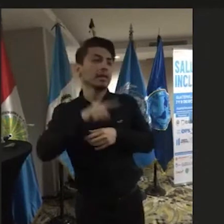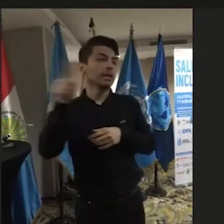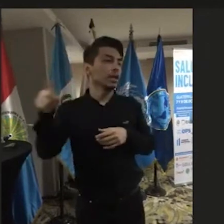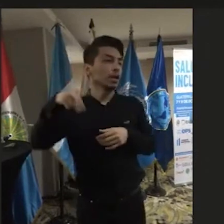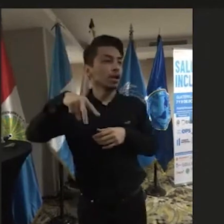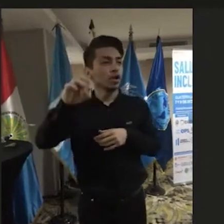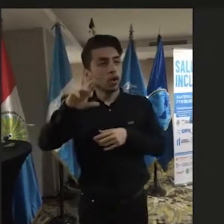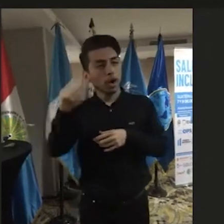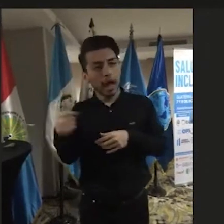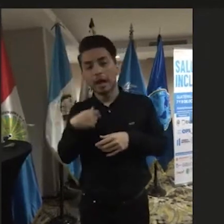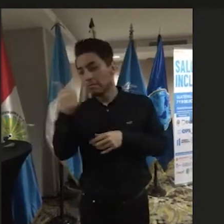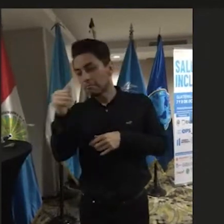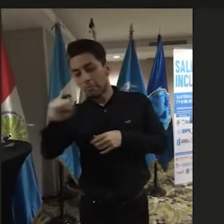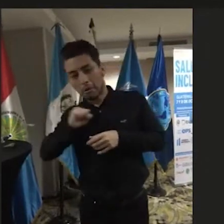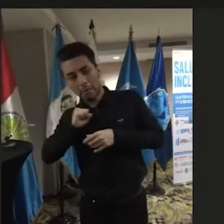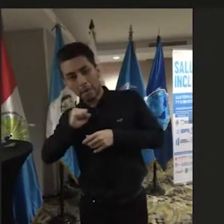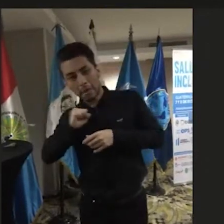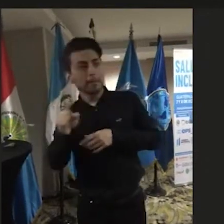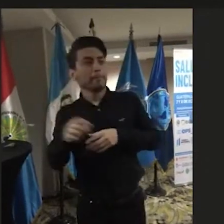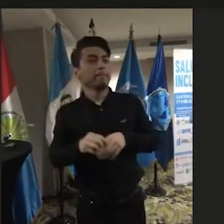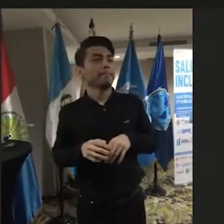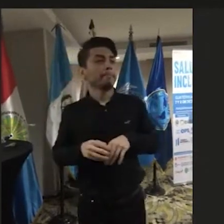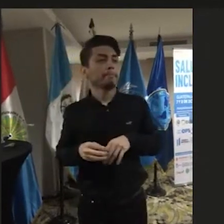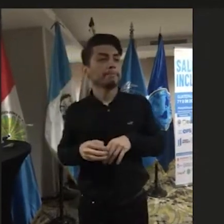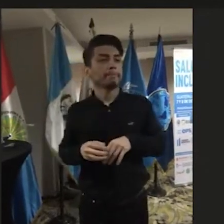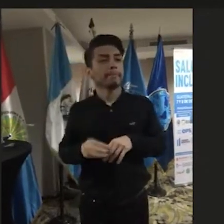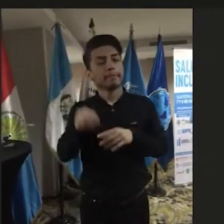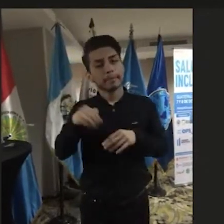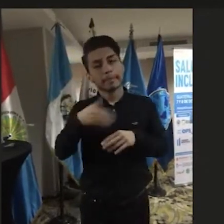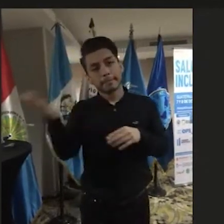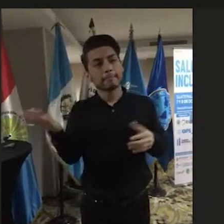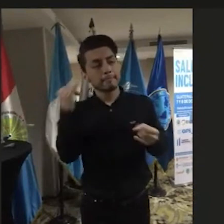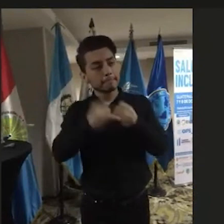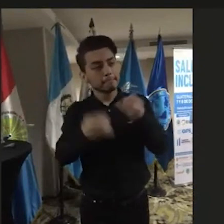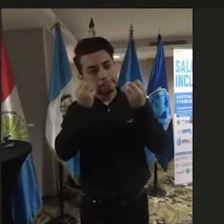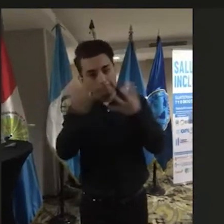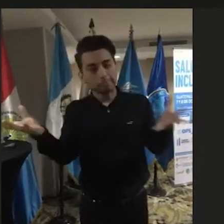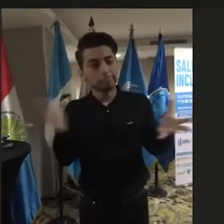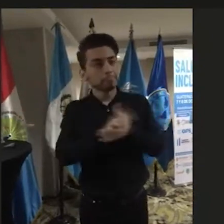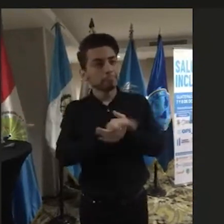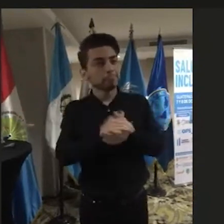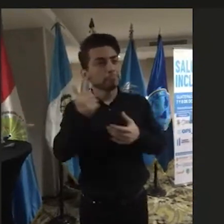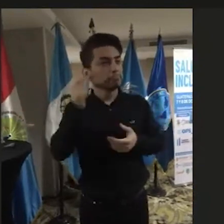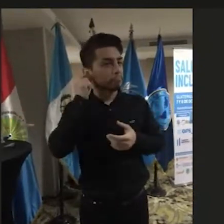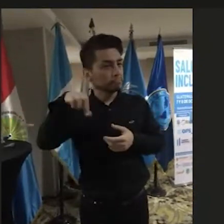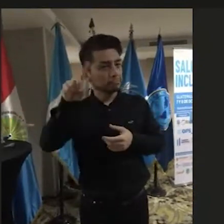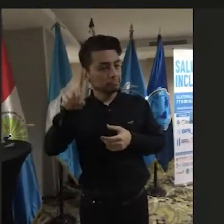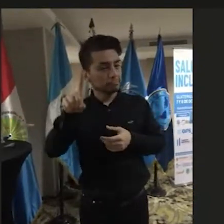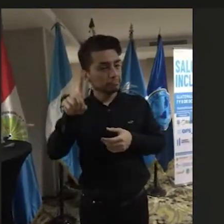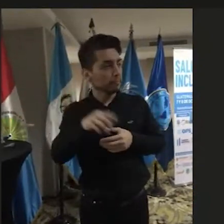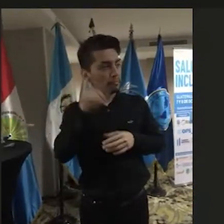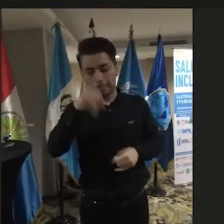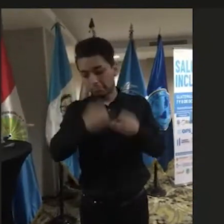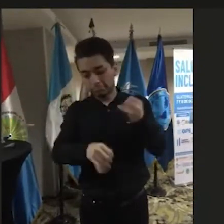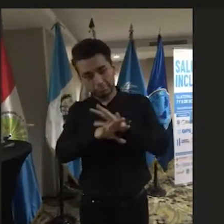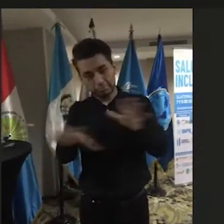que son muy buenos compañeros. Vamos a proceder al mensaje de AGPD para dar por